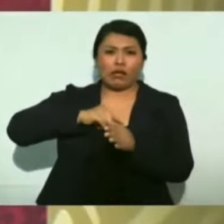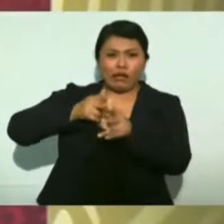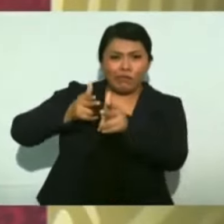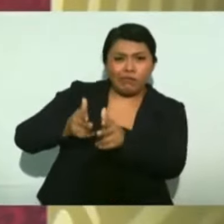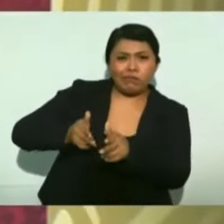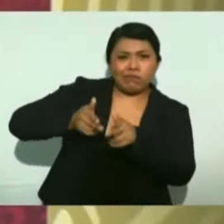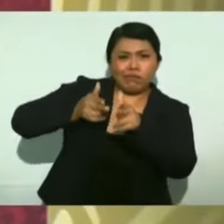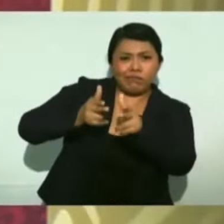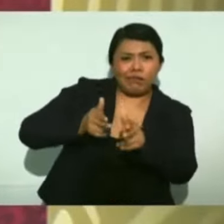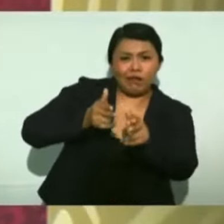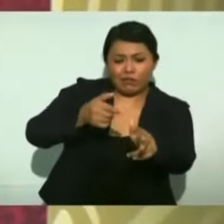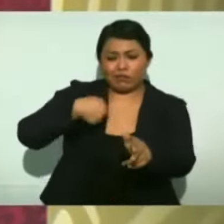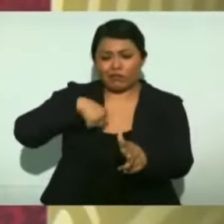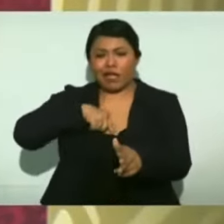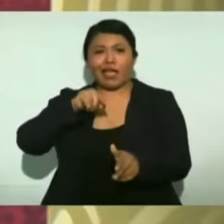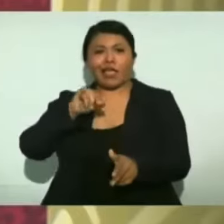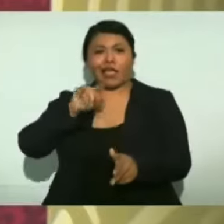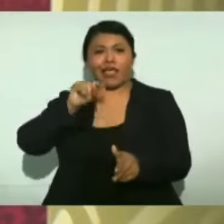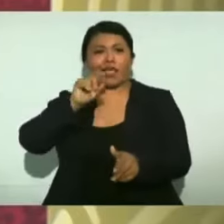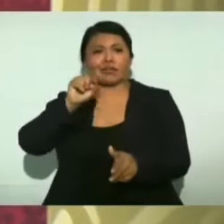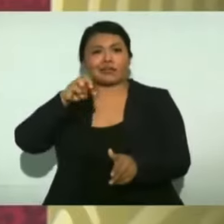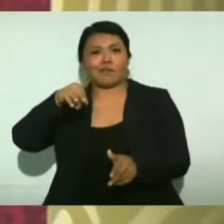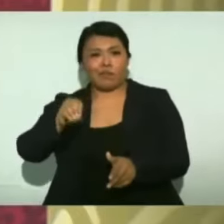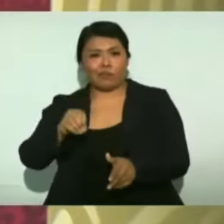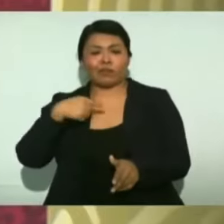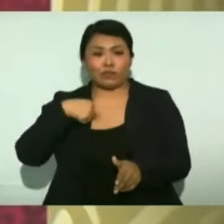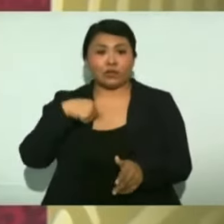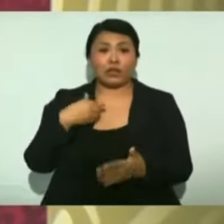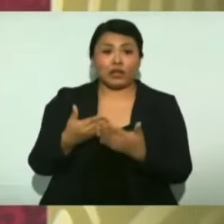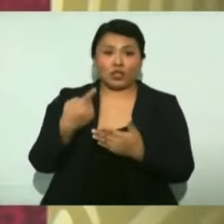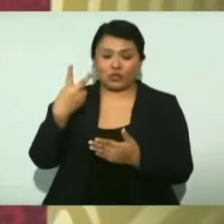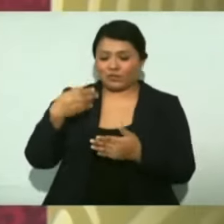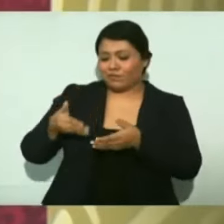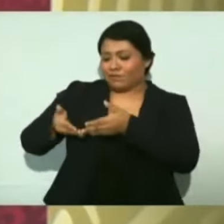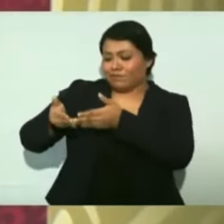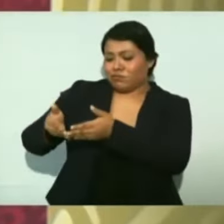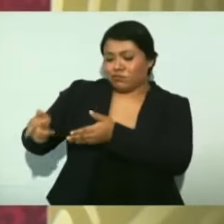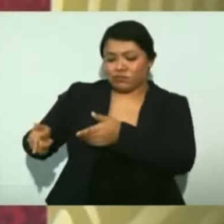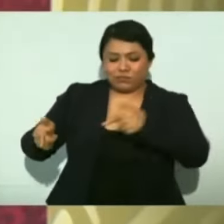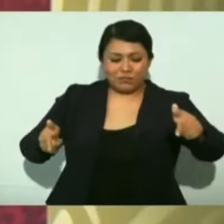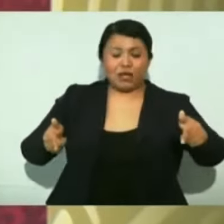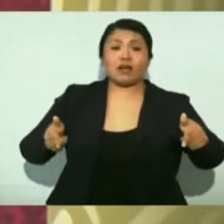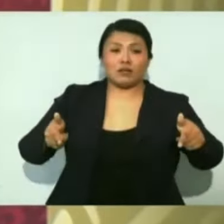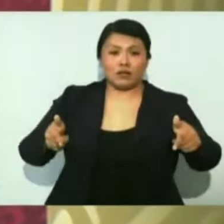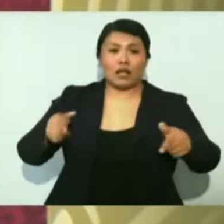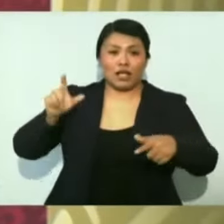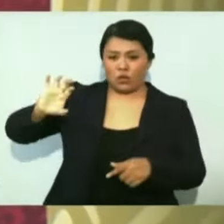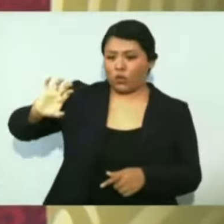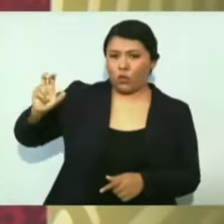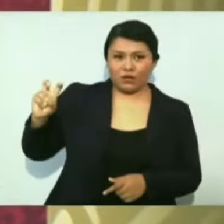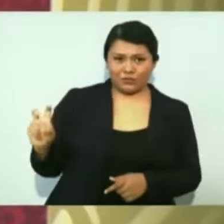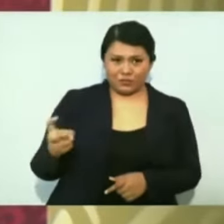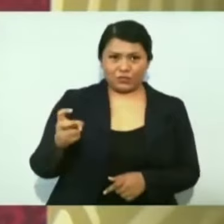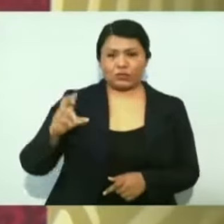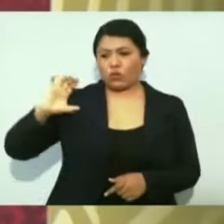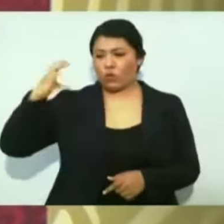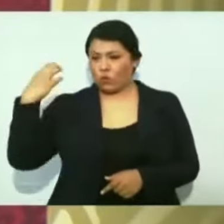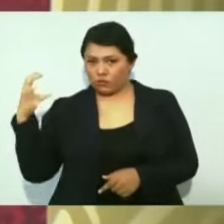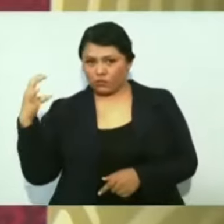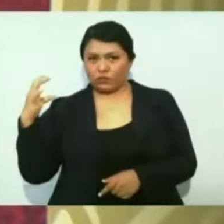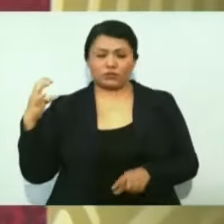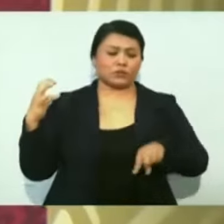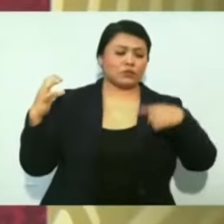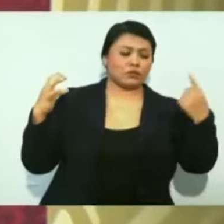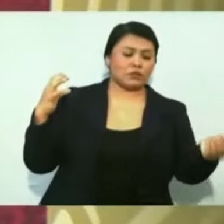ferrocarril del Istmo y los dos puertos, tanto el de Coatzacoalcos como